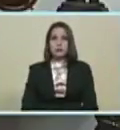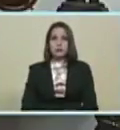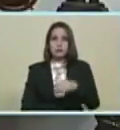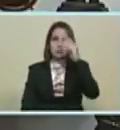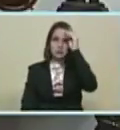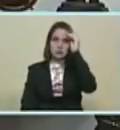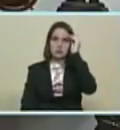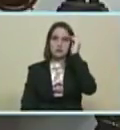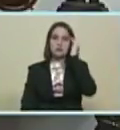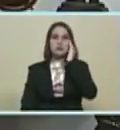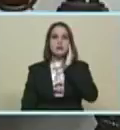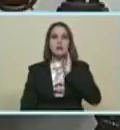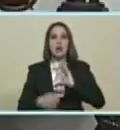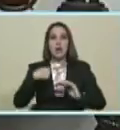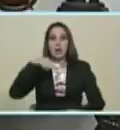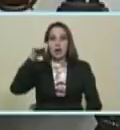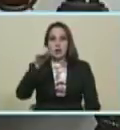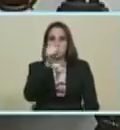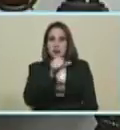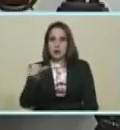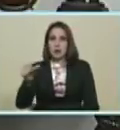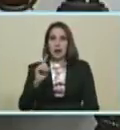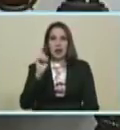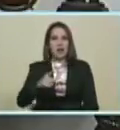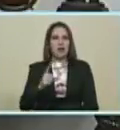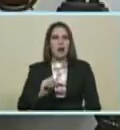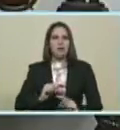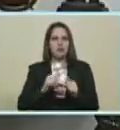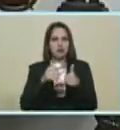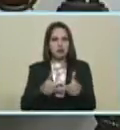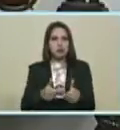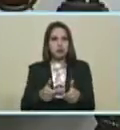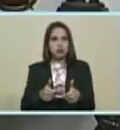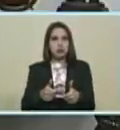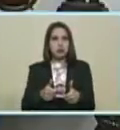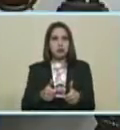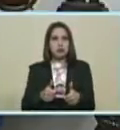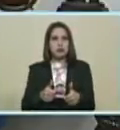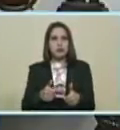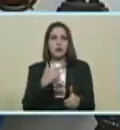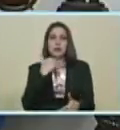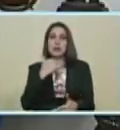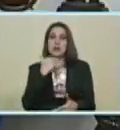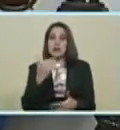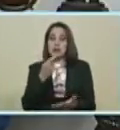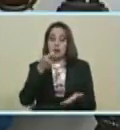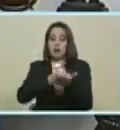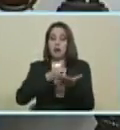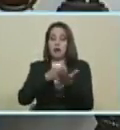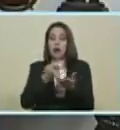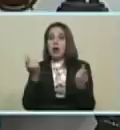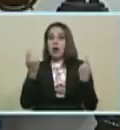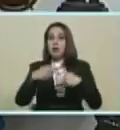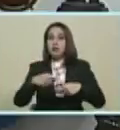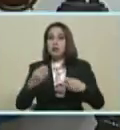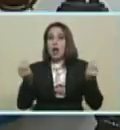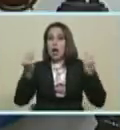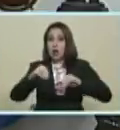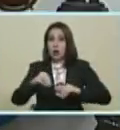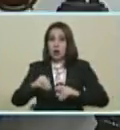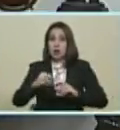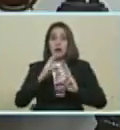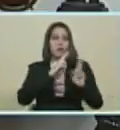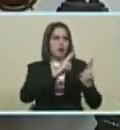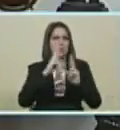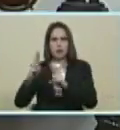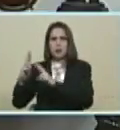Y a finales De esta semana Debemos empezar Ya debe empezar La mesa De precios Acordados A dictar